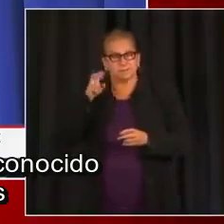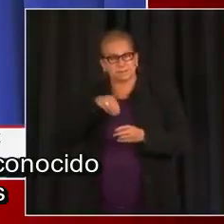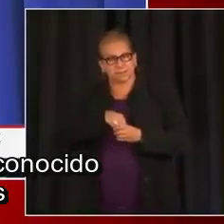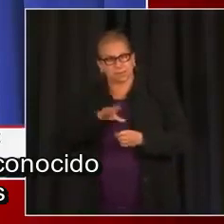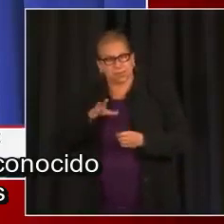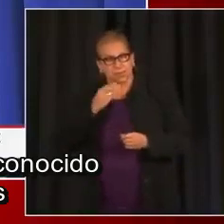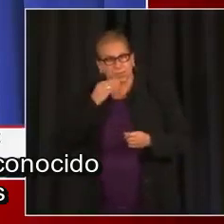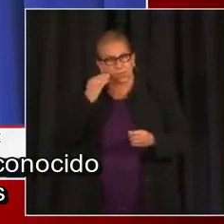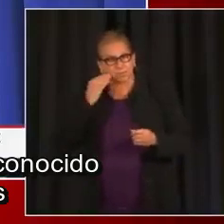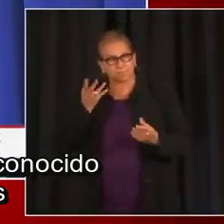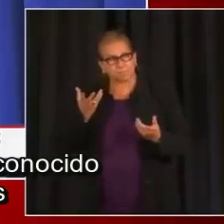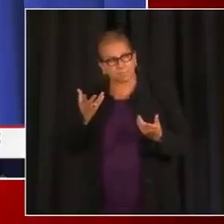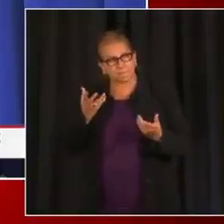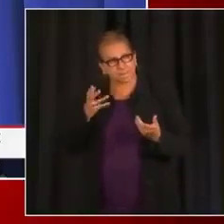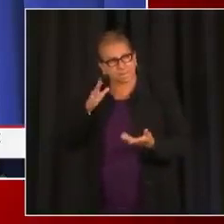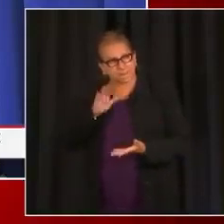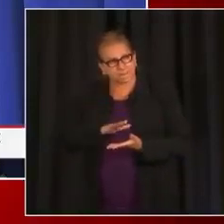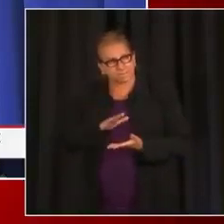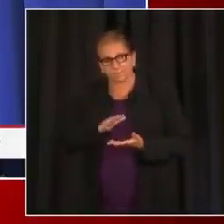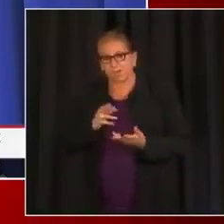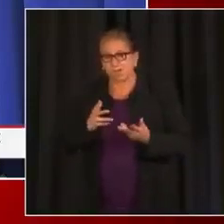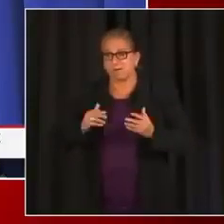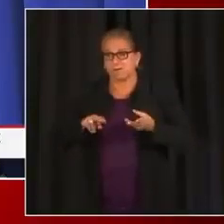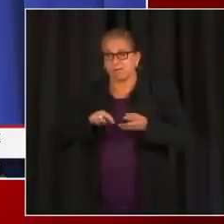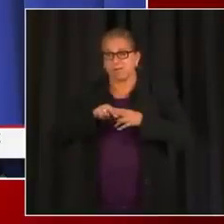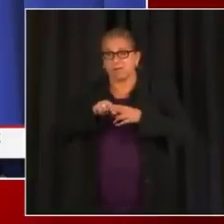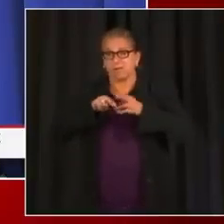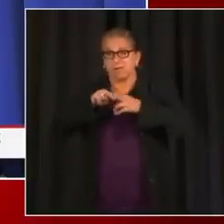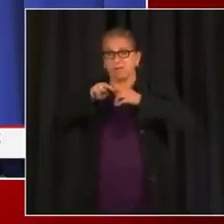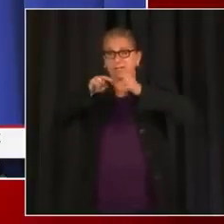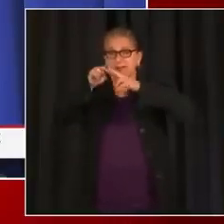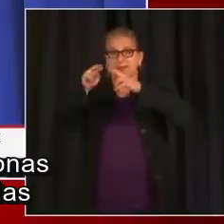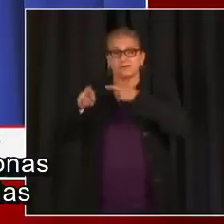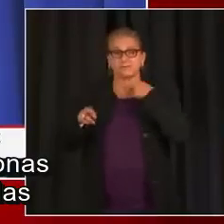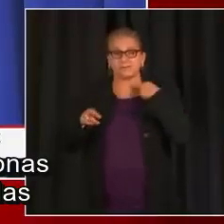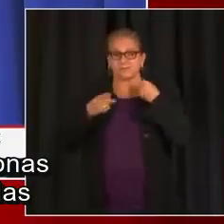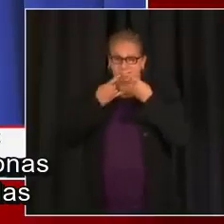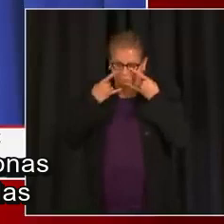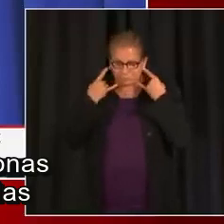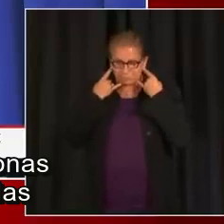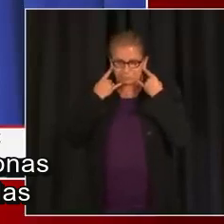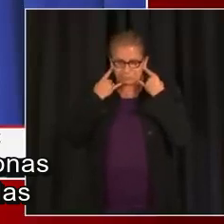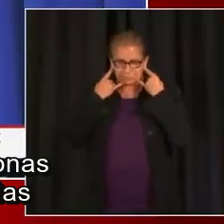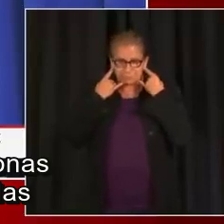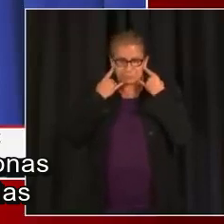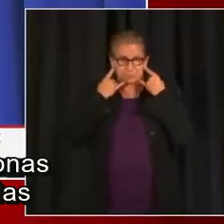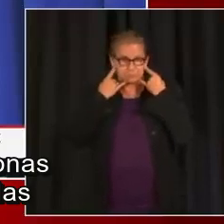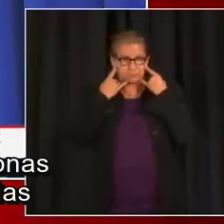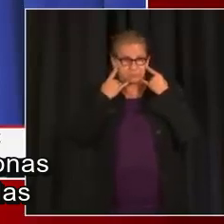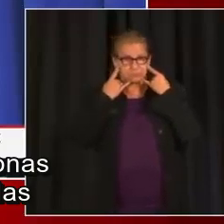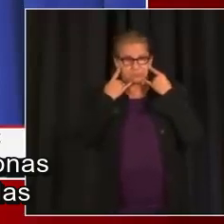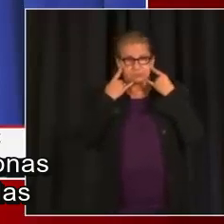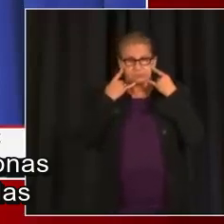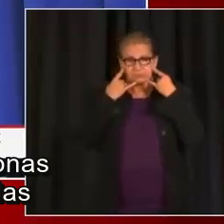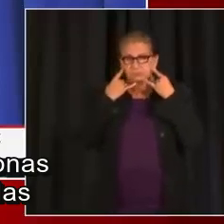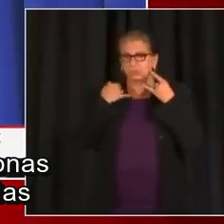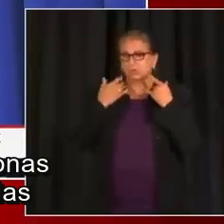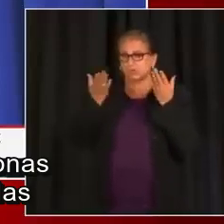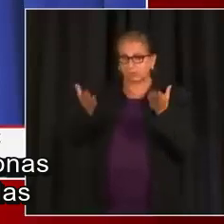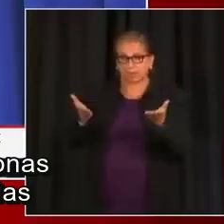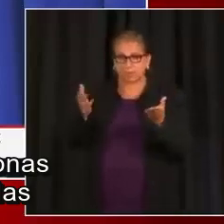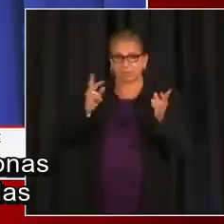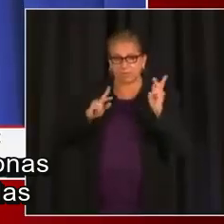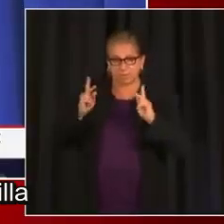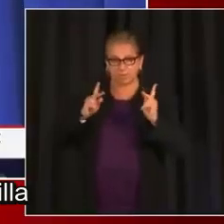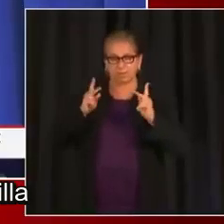participado en actividades en donde hay un nivel de transmisión alto. Seguimos animando a las personas que